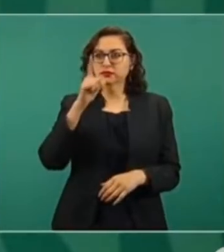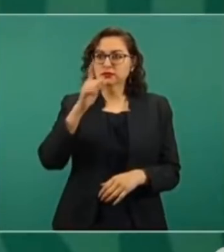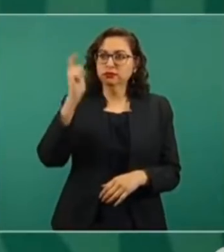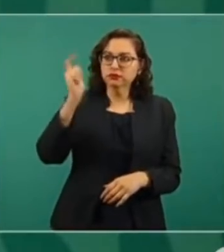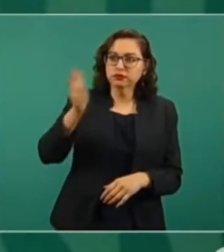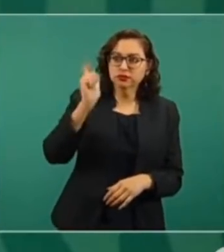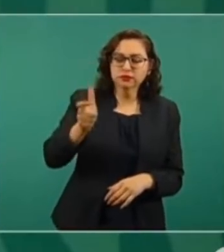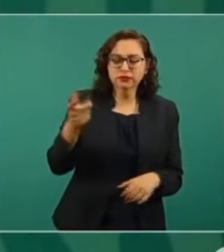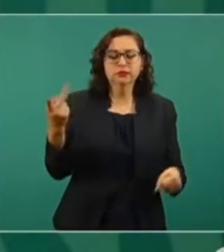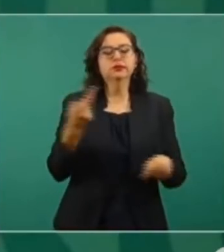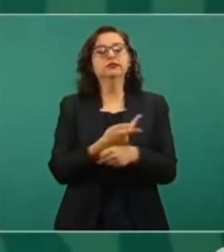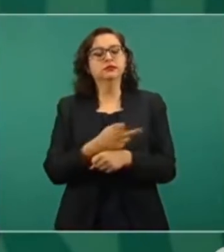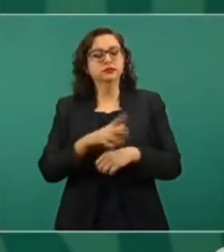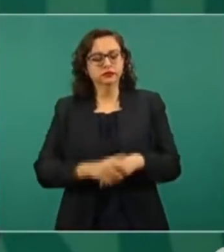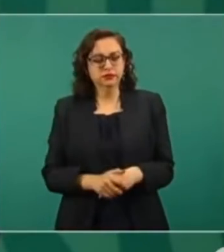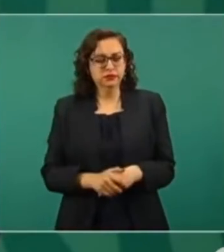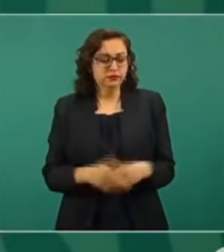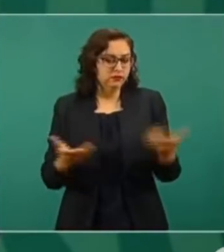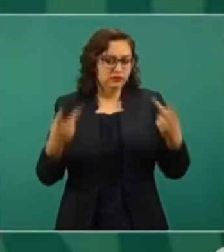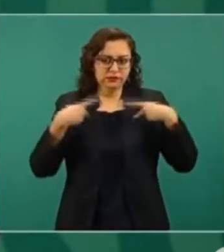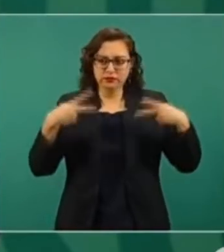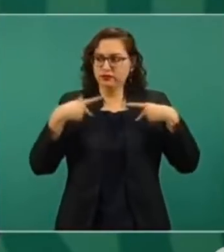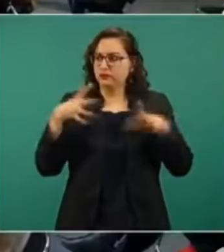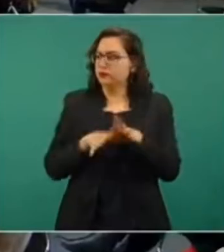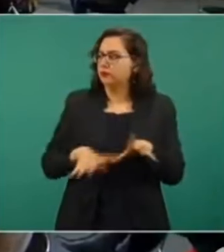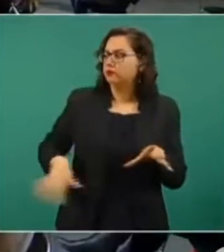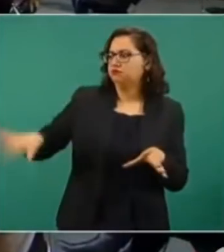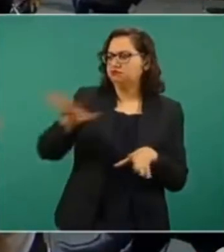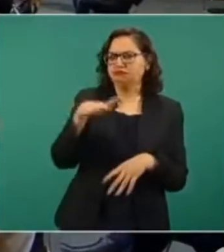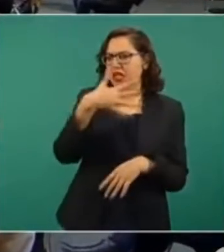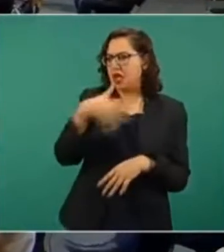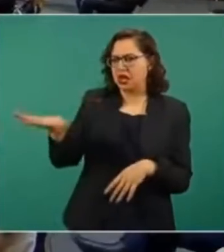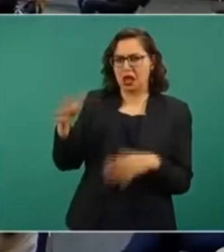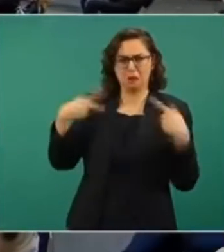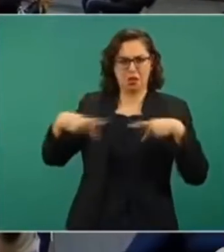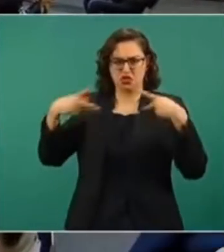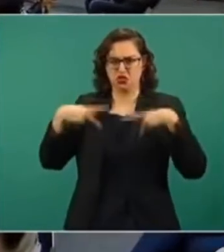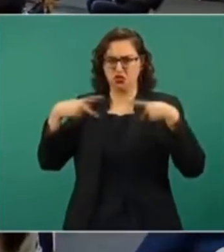Resulta que un usuario, un consumidor